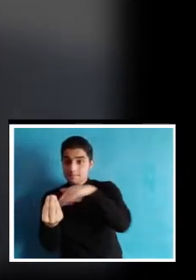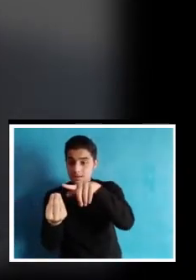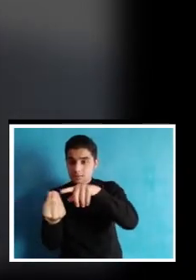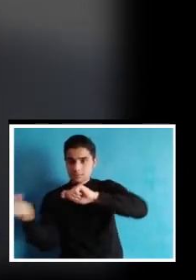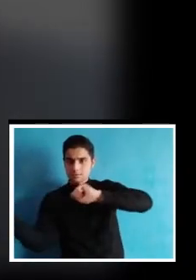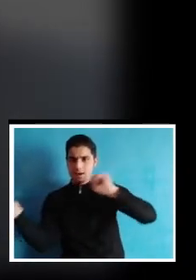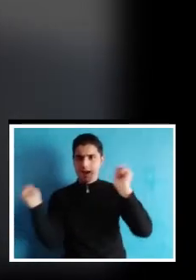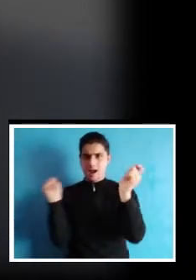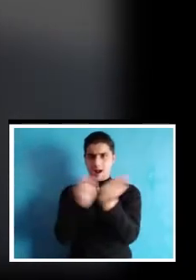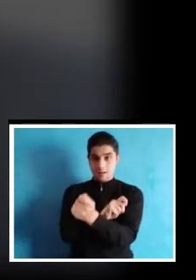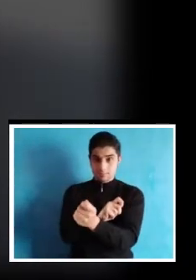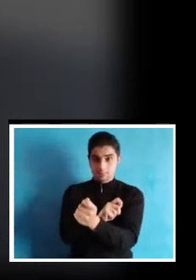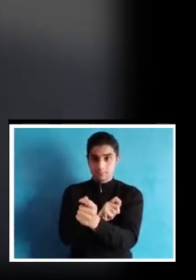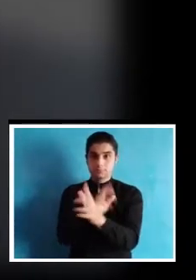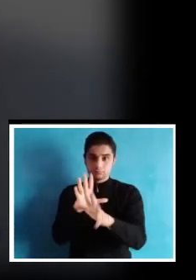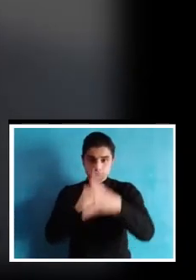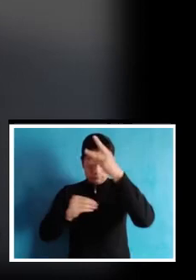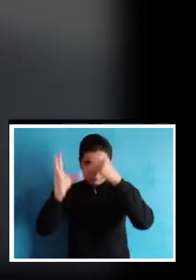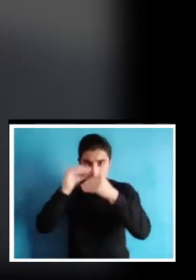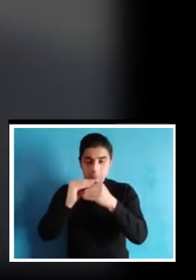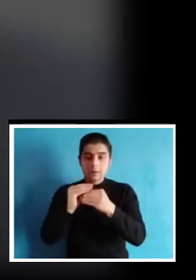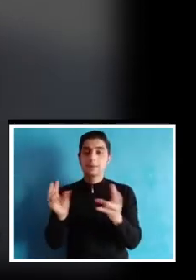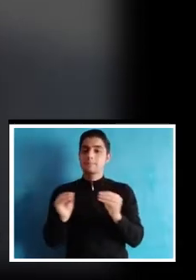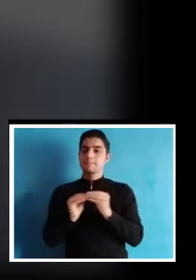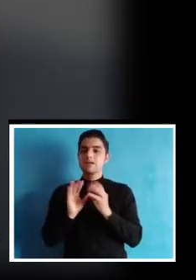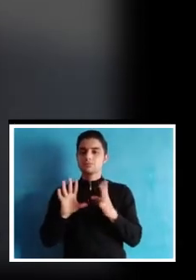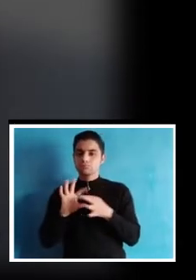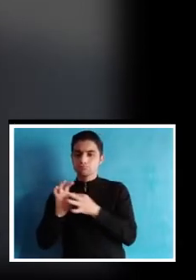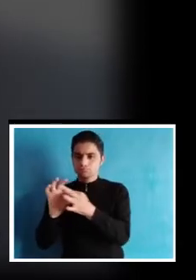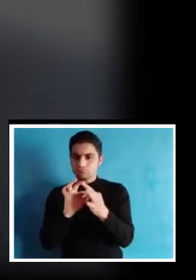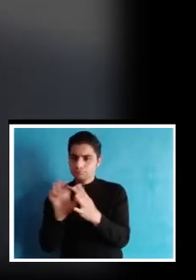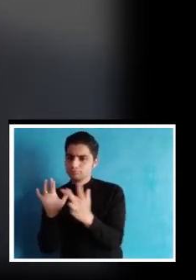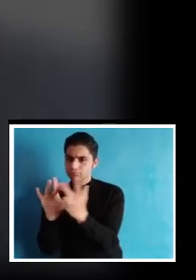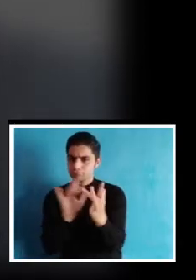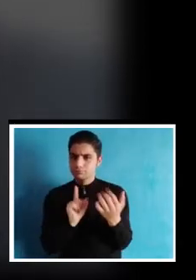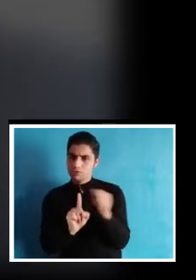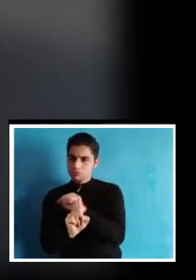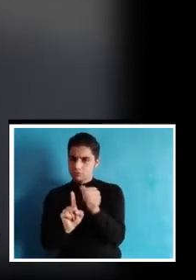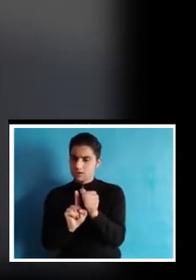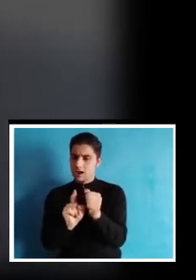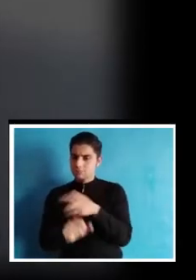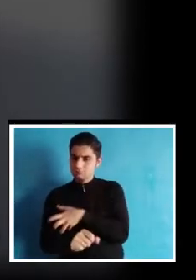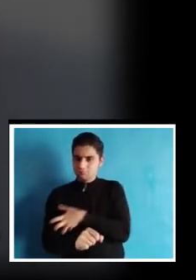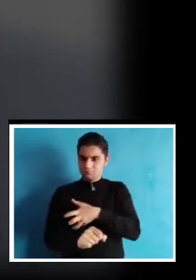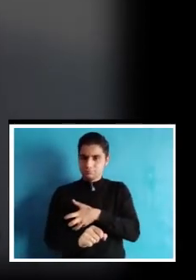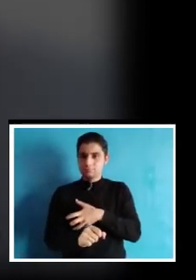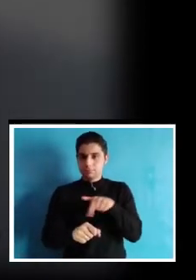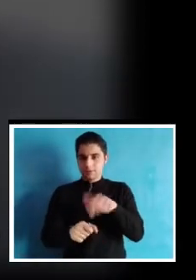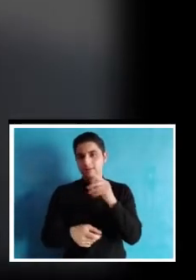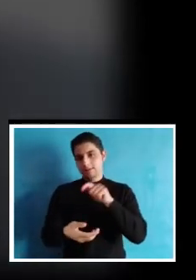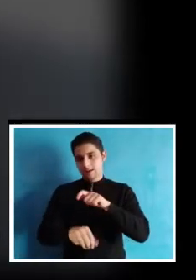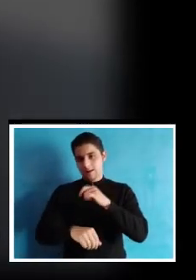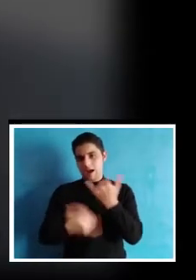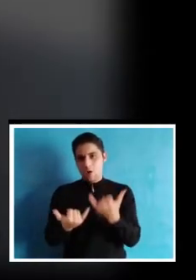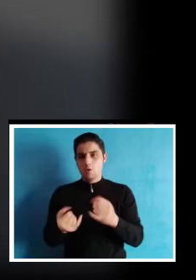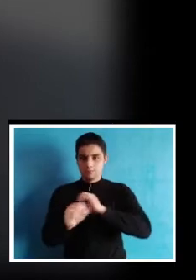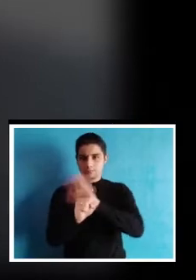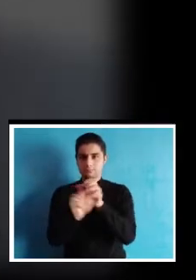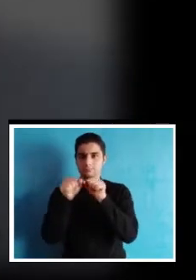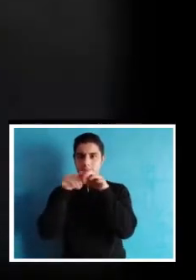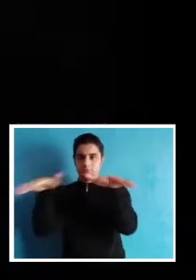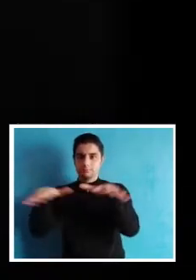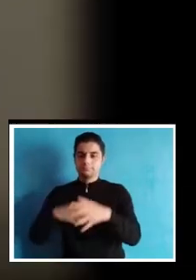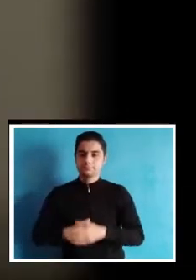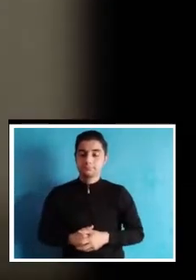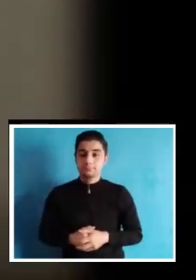transformación de los ambientes de aprendizaje y el fortalecimiento de los vínculos socio-afectivos y solidarios en tiempos de pandemia.